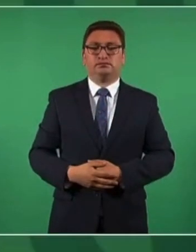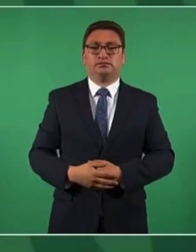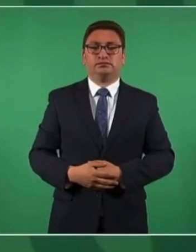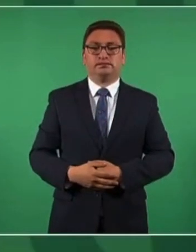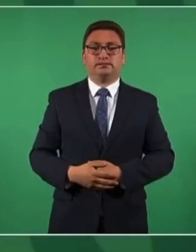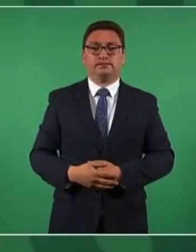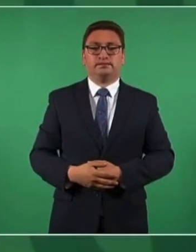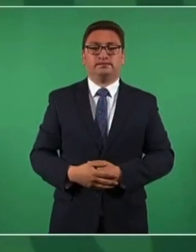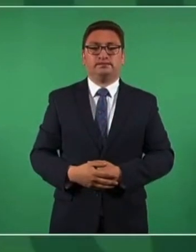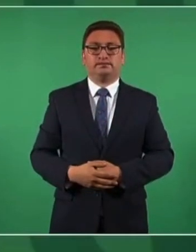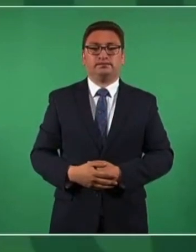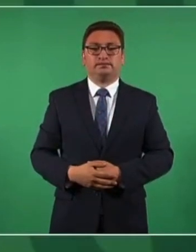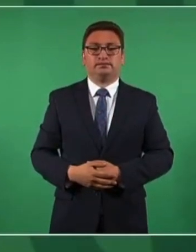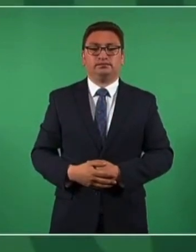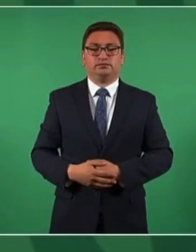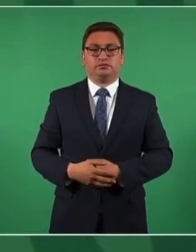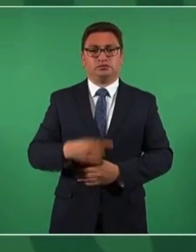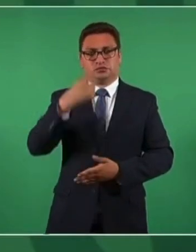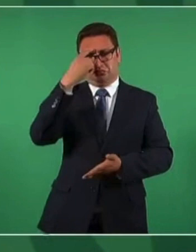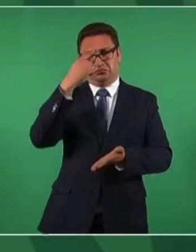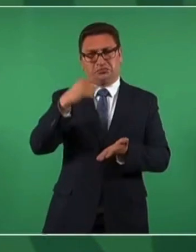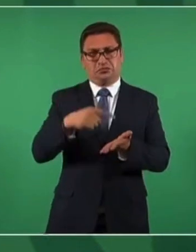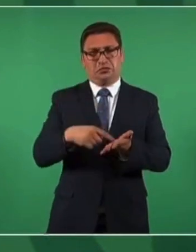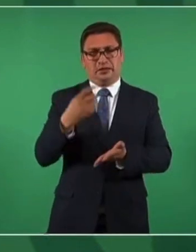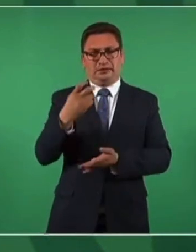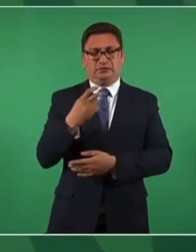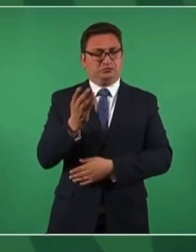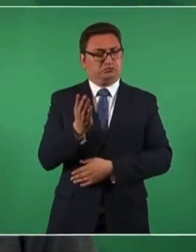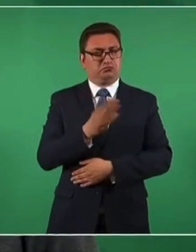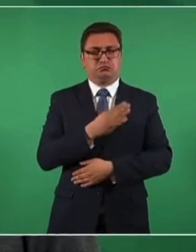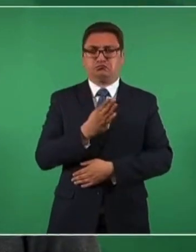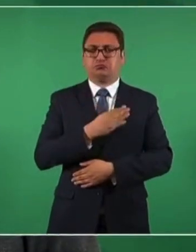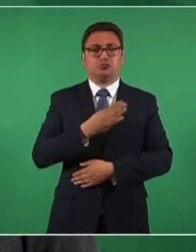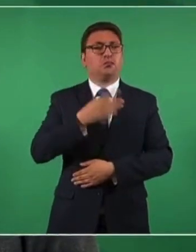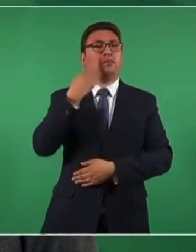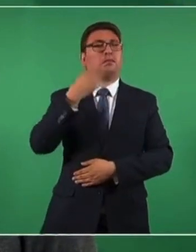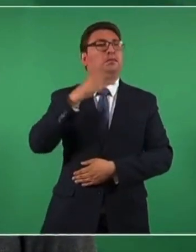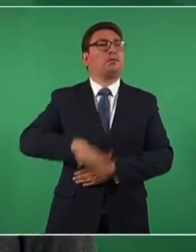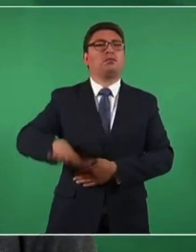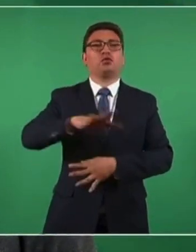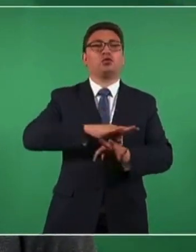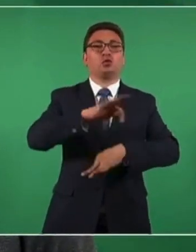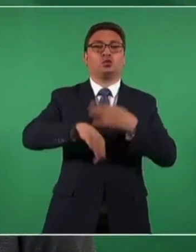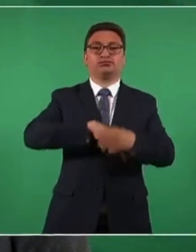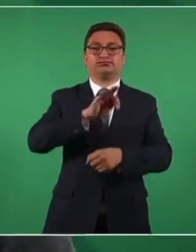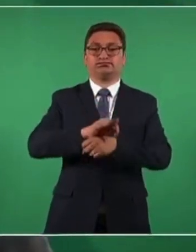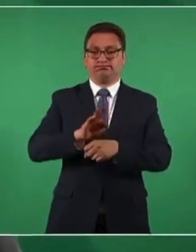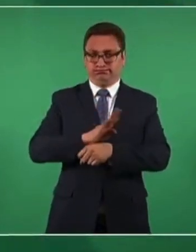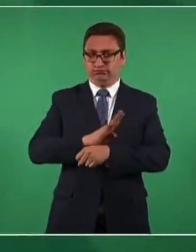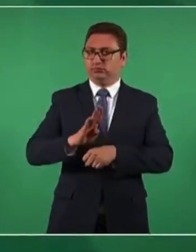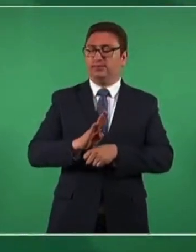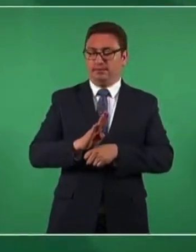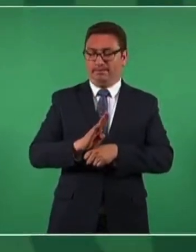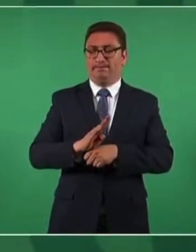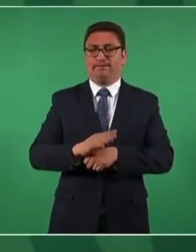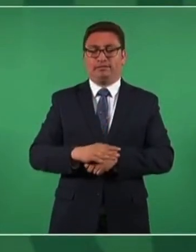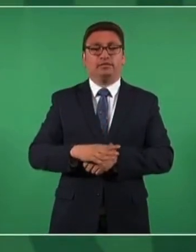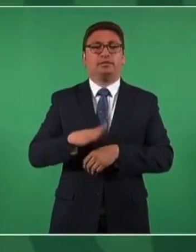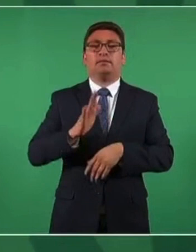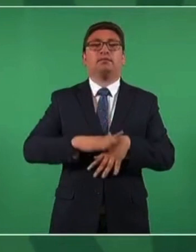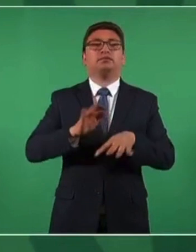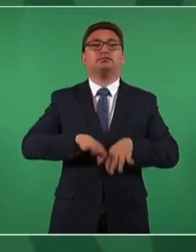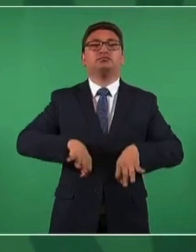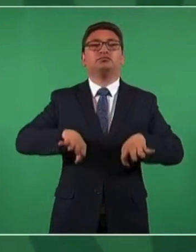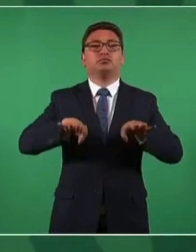es muy bueno para todos y principalmente es muy bueno para la